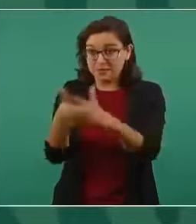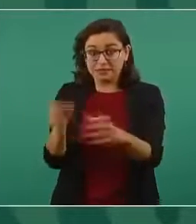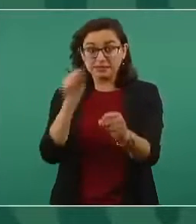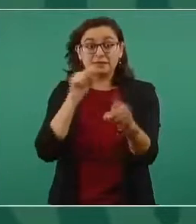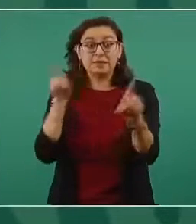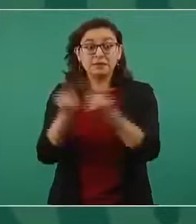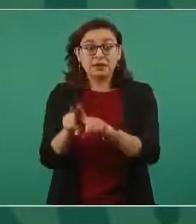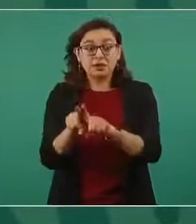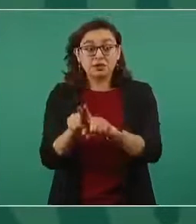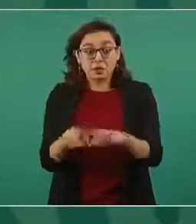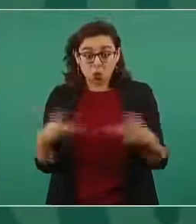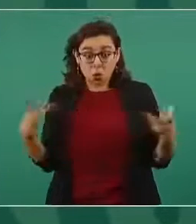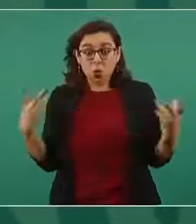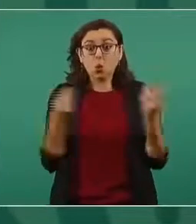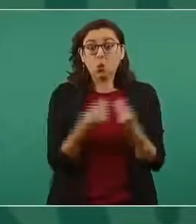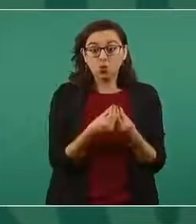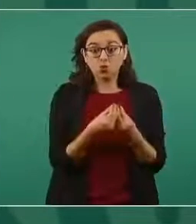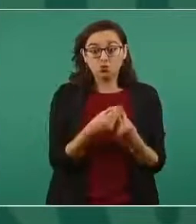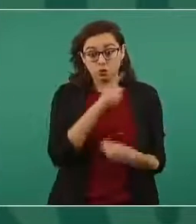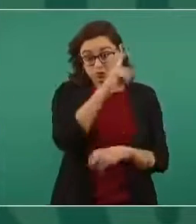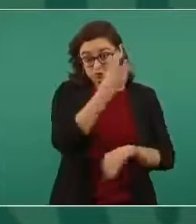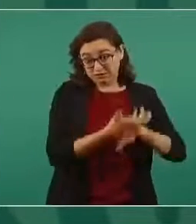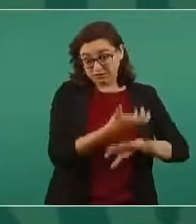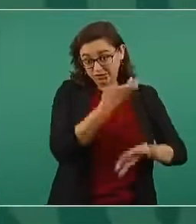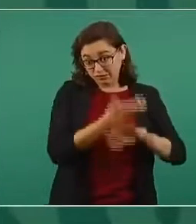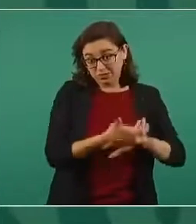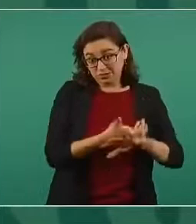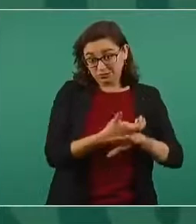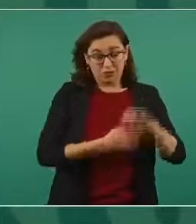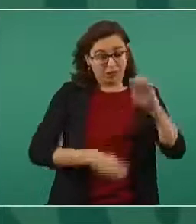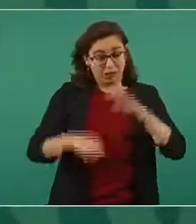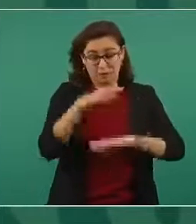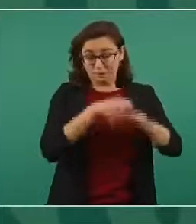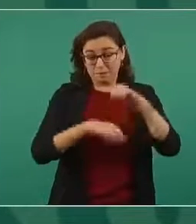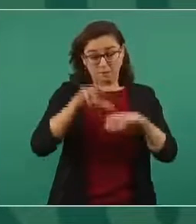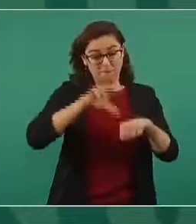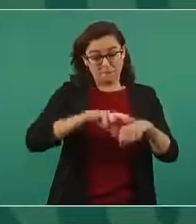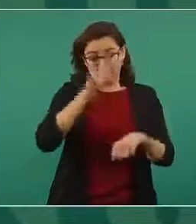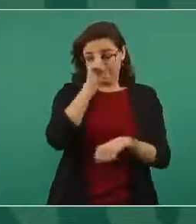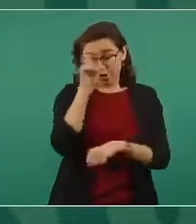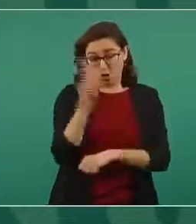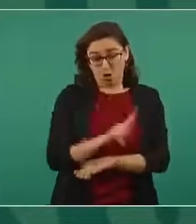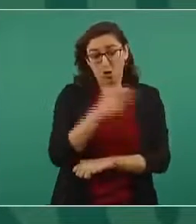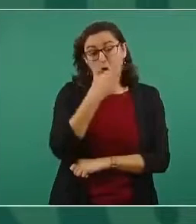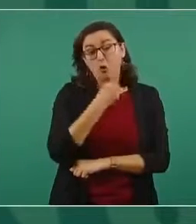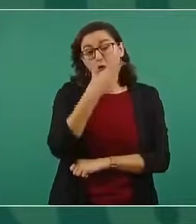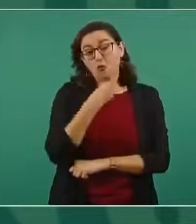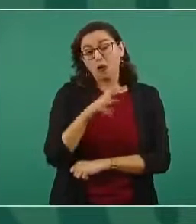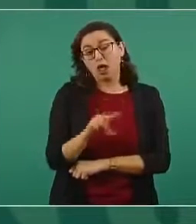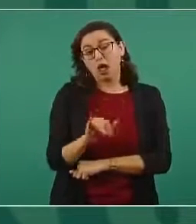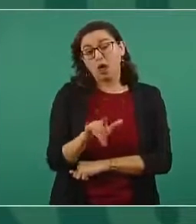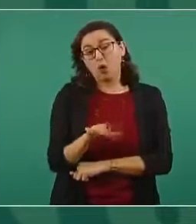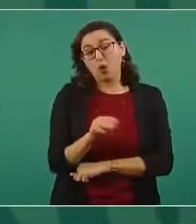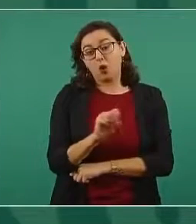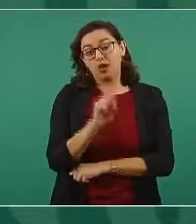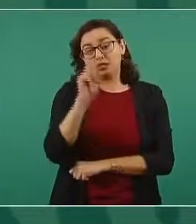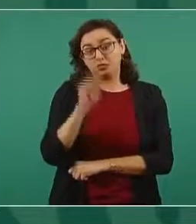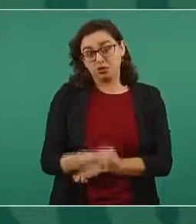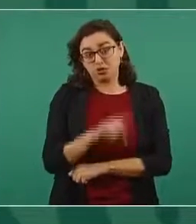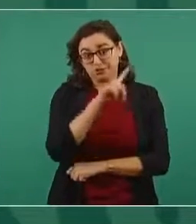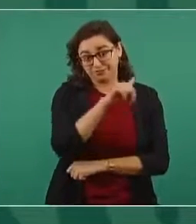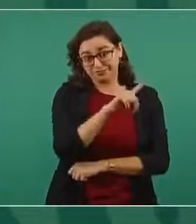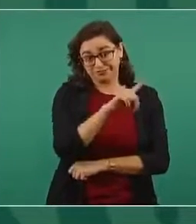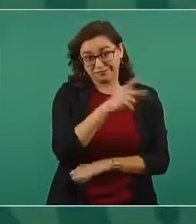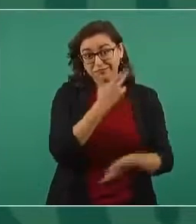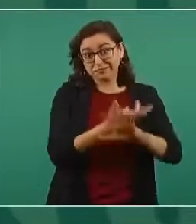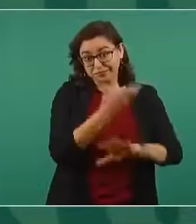el embajador de Estados Unidos en México, el embajador Wilson, porque en la embajada de Estados